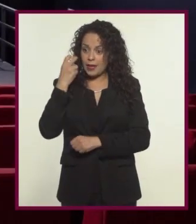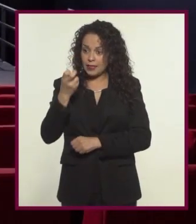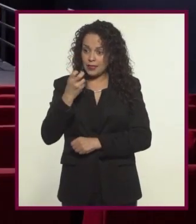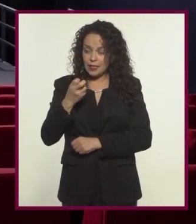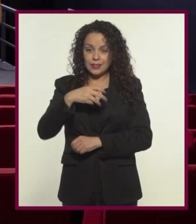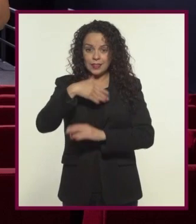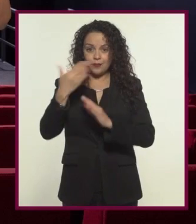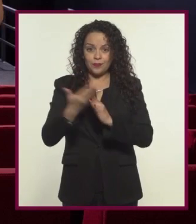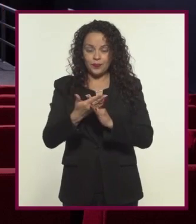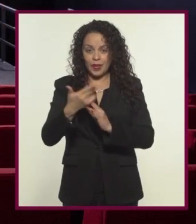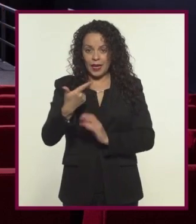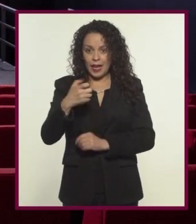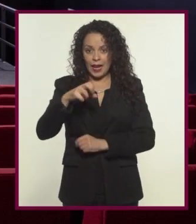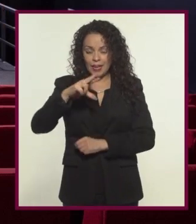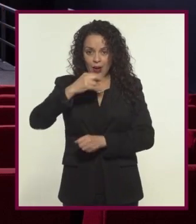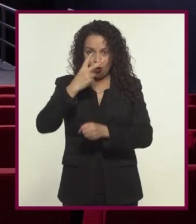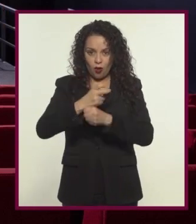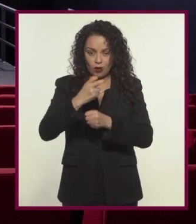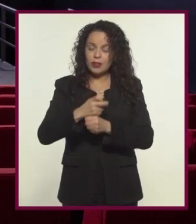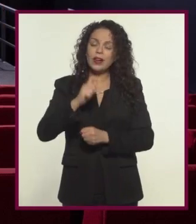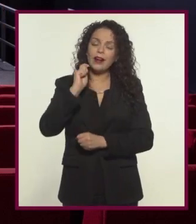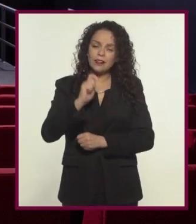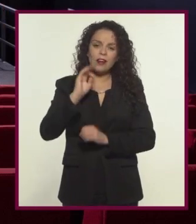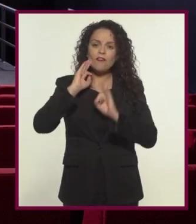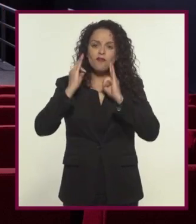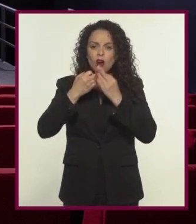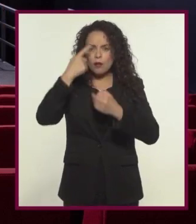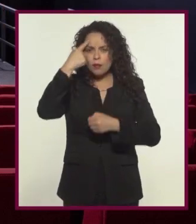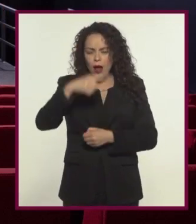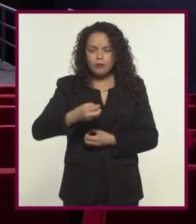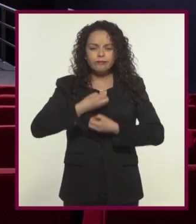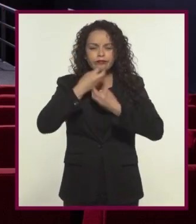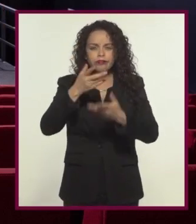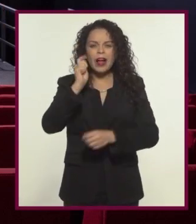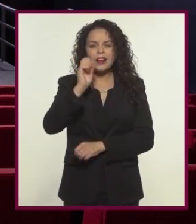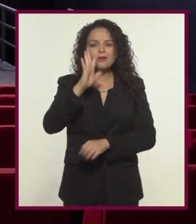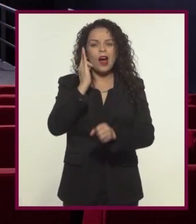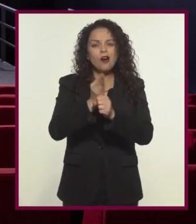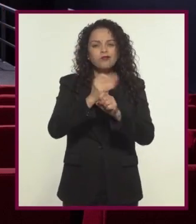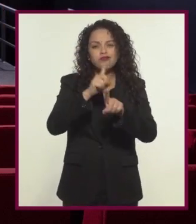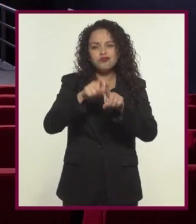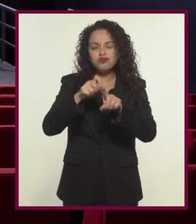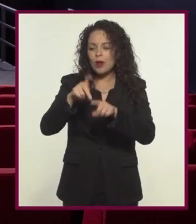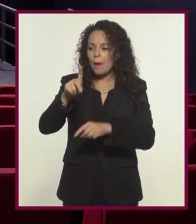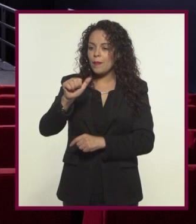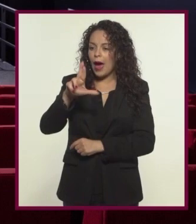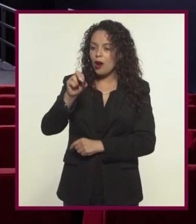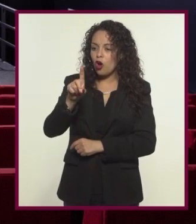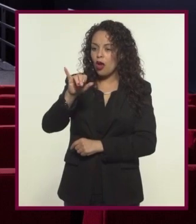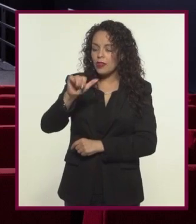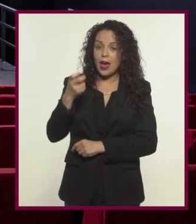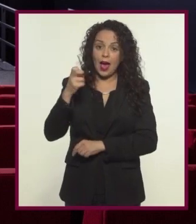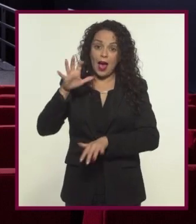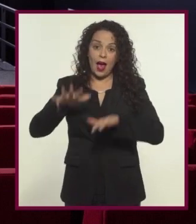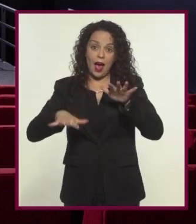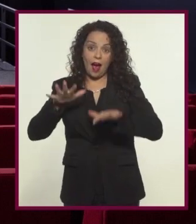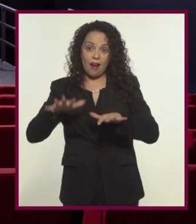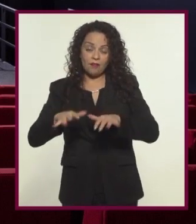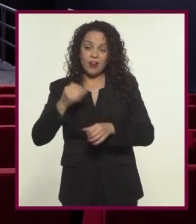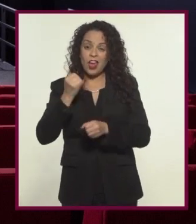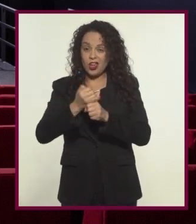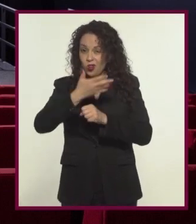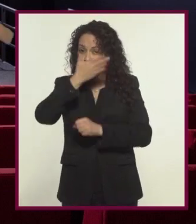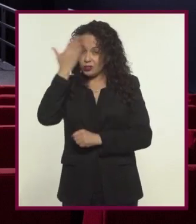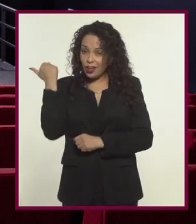es que la mayoría de las obras de este subgénero eligen esta forma de narrar para hacer algún tipo de parodia A veces esta